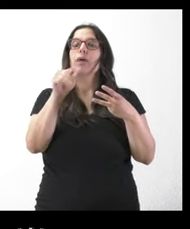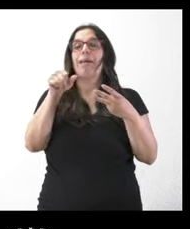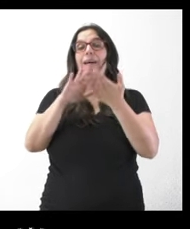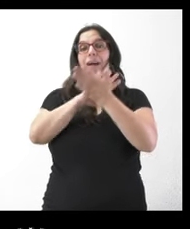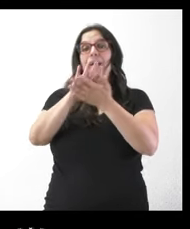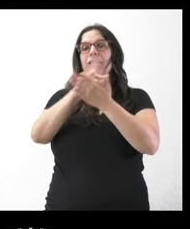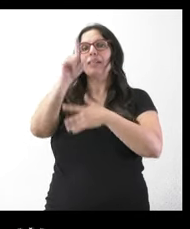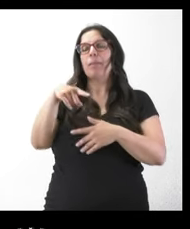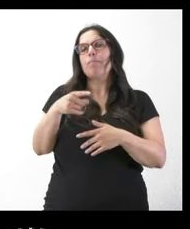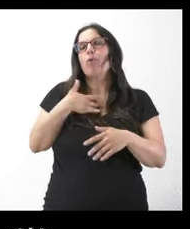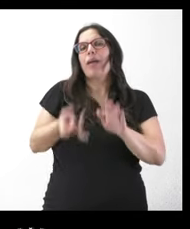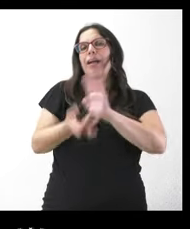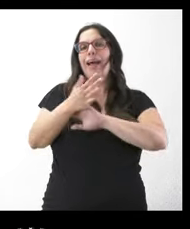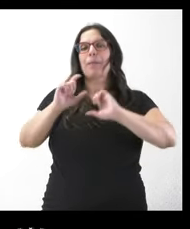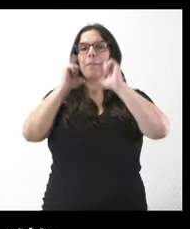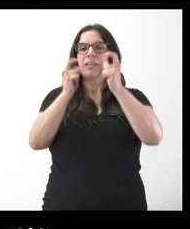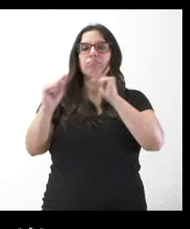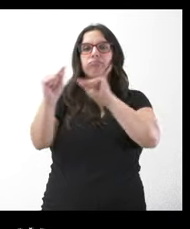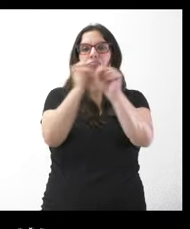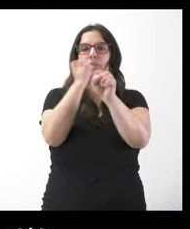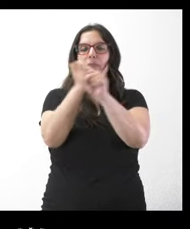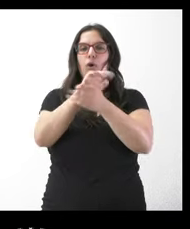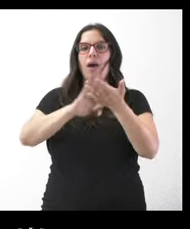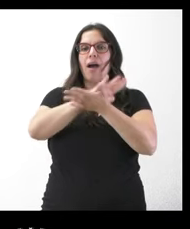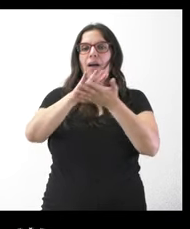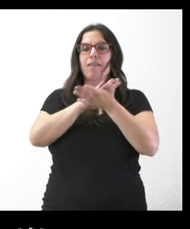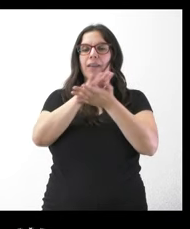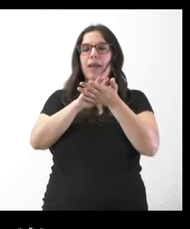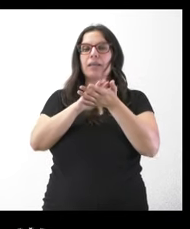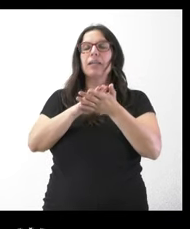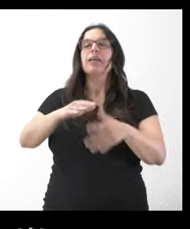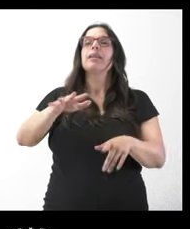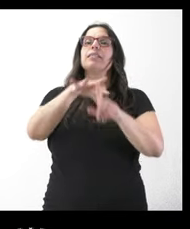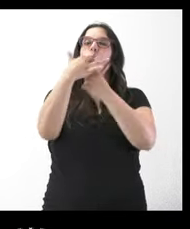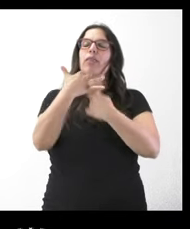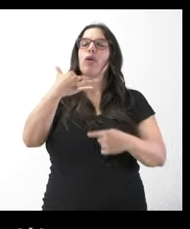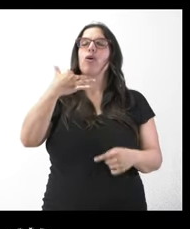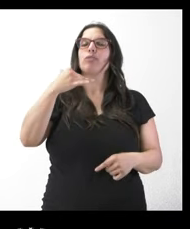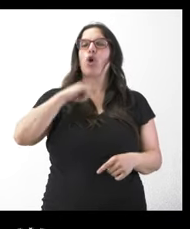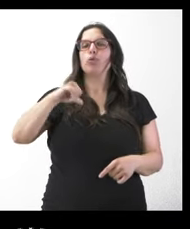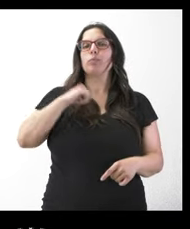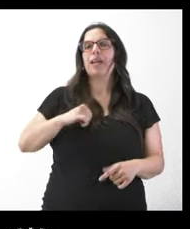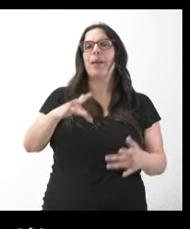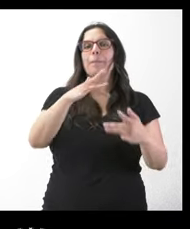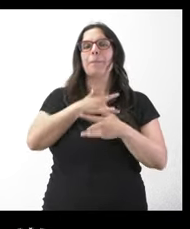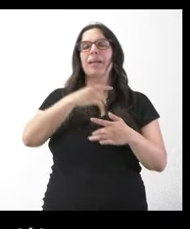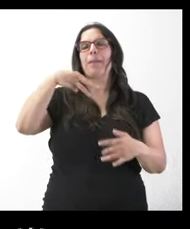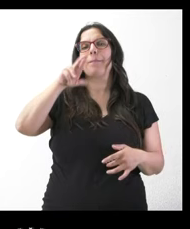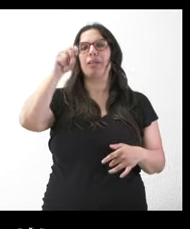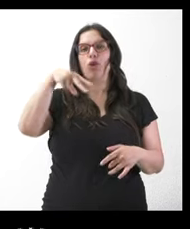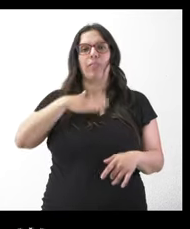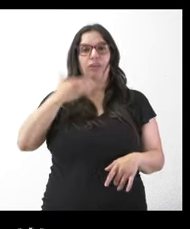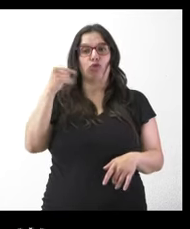de hacer una mesa de trabajo para hablar sobre la situación del hospital Virgen del Mirón en Soria no sé si sobre este tema también se ha avanzado algo muchas gracias